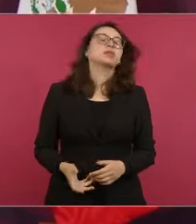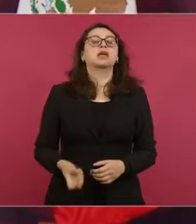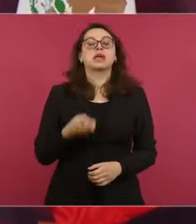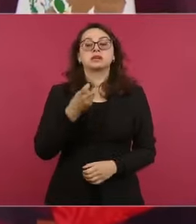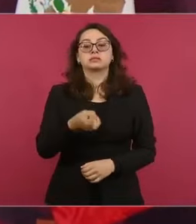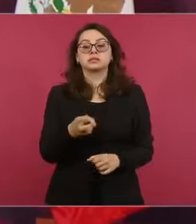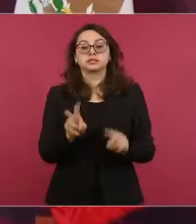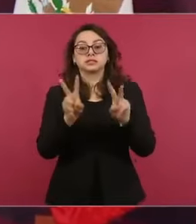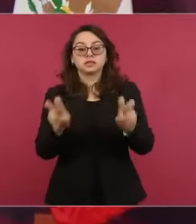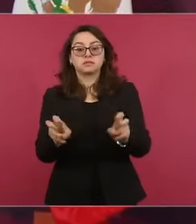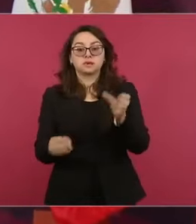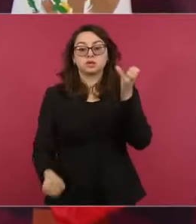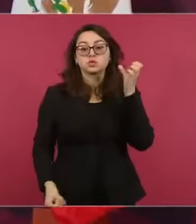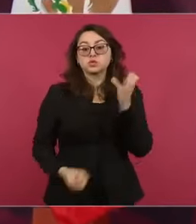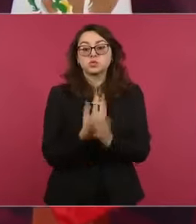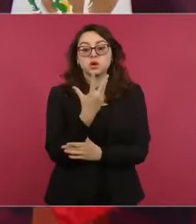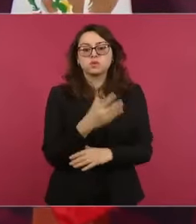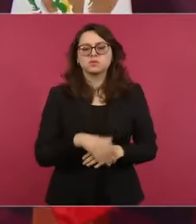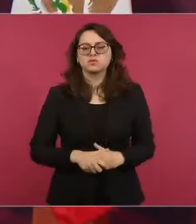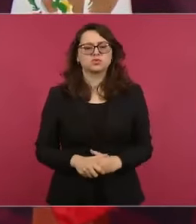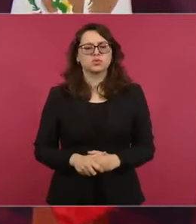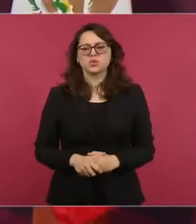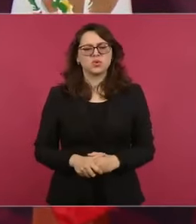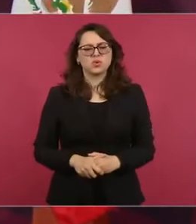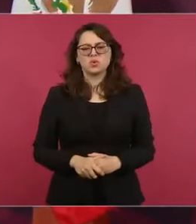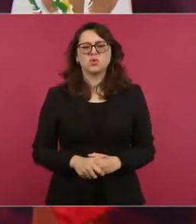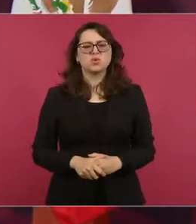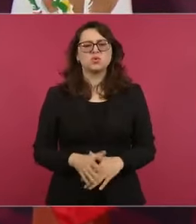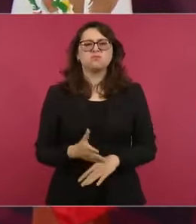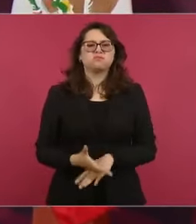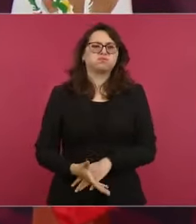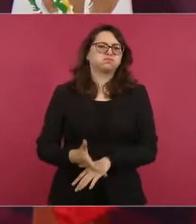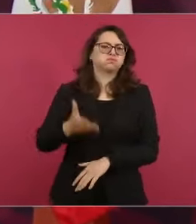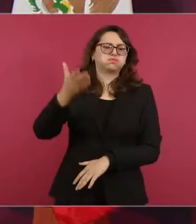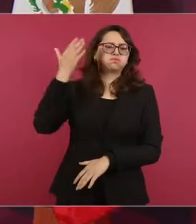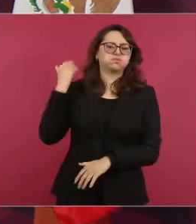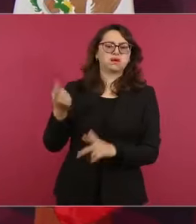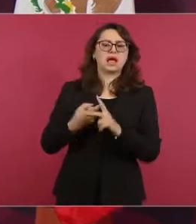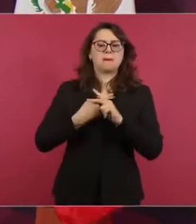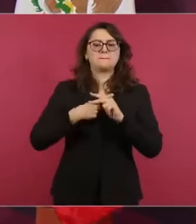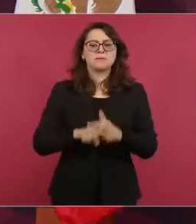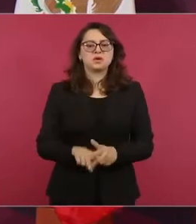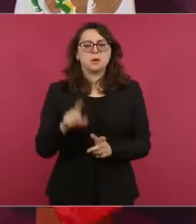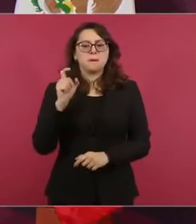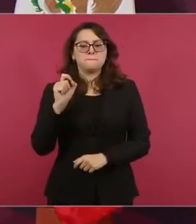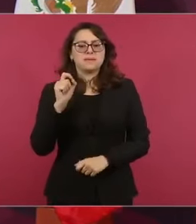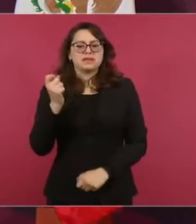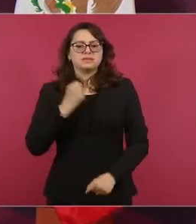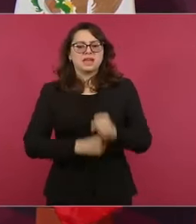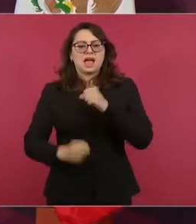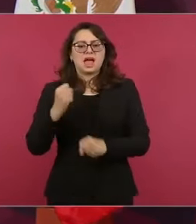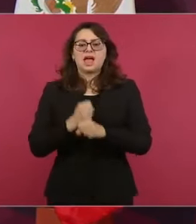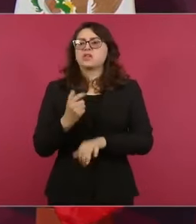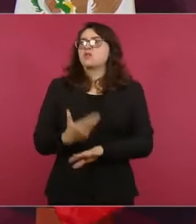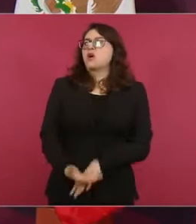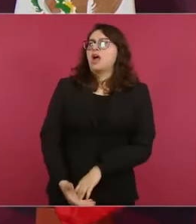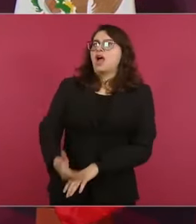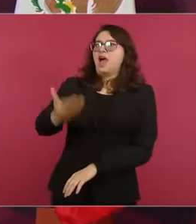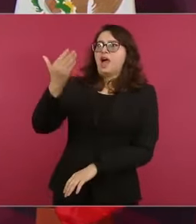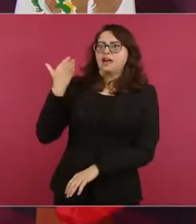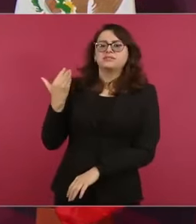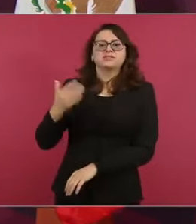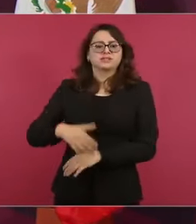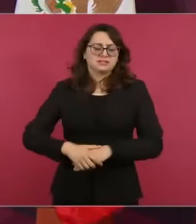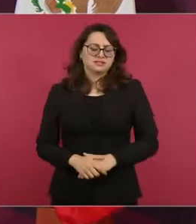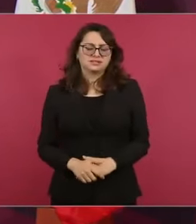desde hace 20 años, 20